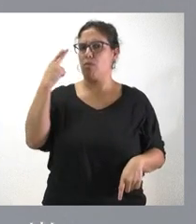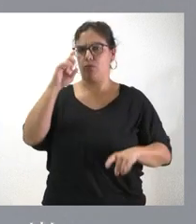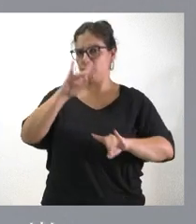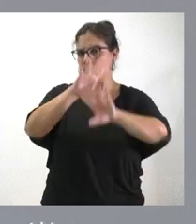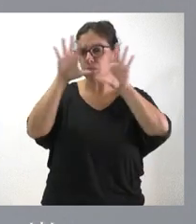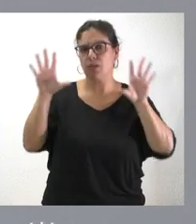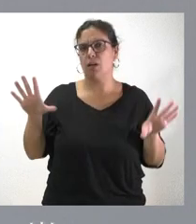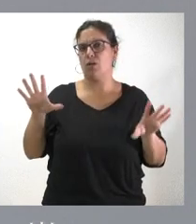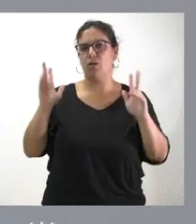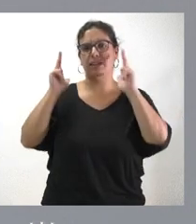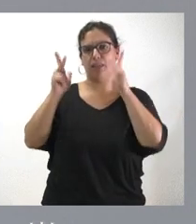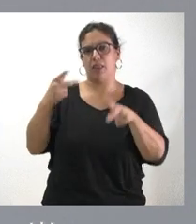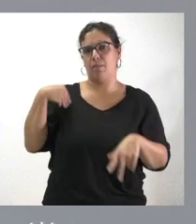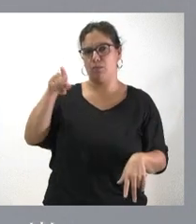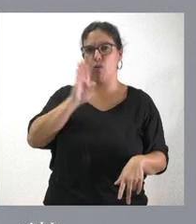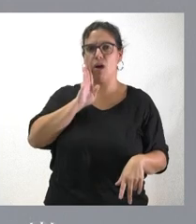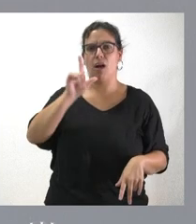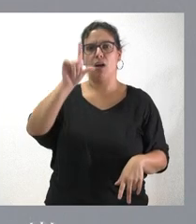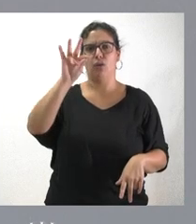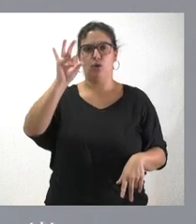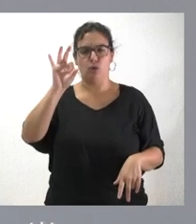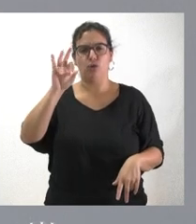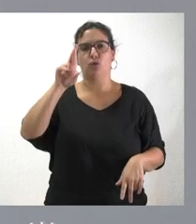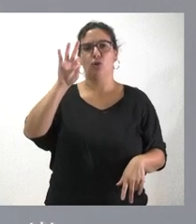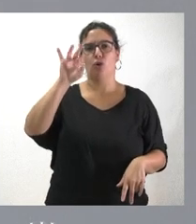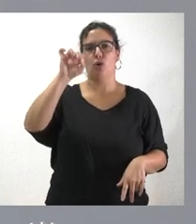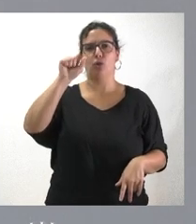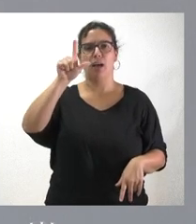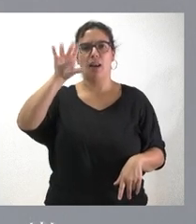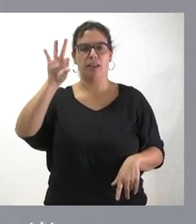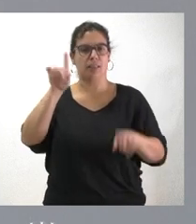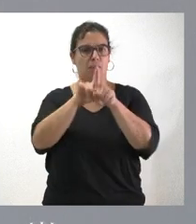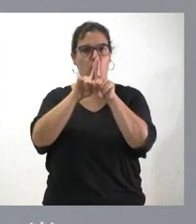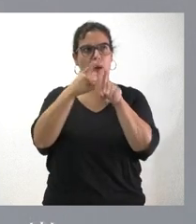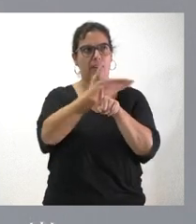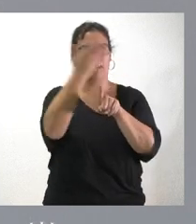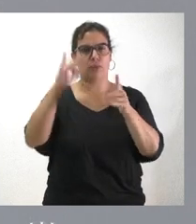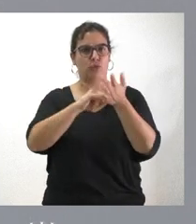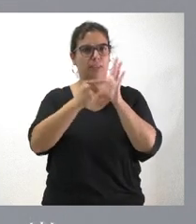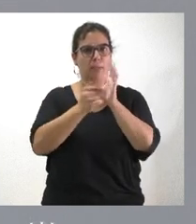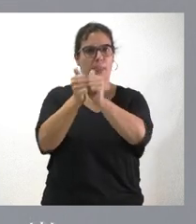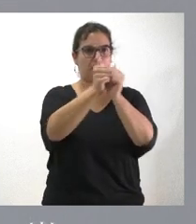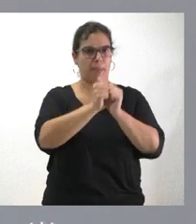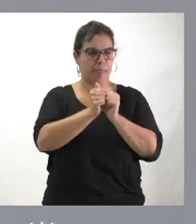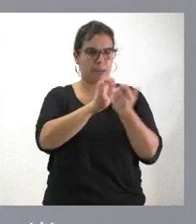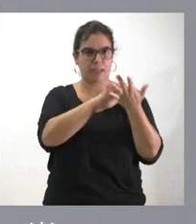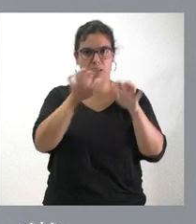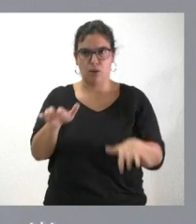la residencia de Los Royales, como lo tenemos con el conjunto del sistema de dependencia de Castilla y León. Ahí está el liderazgo que tenemos en Castilla y León.